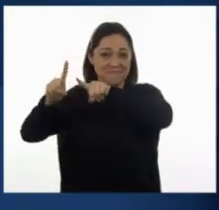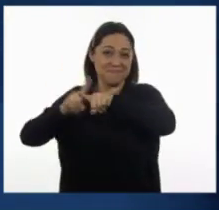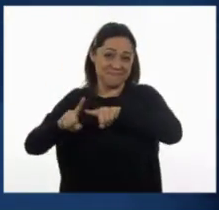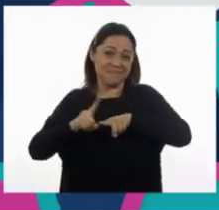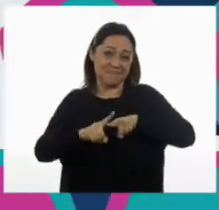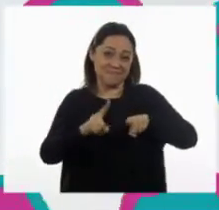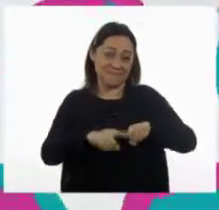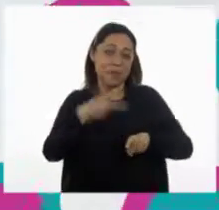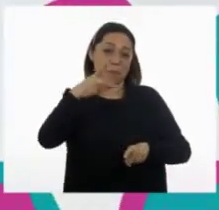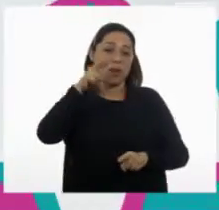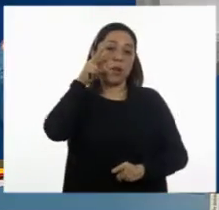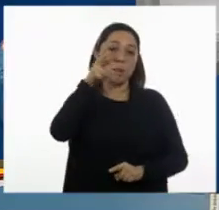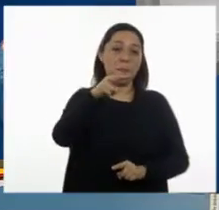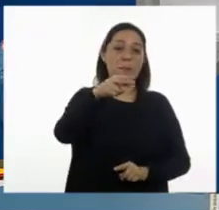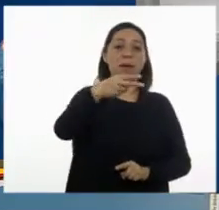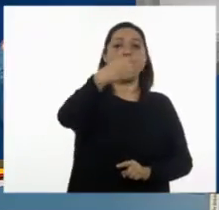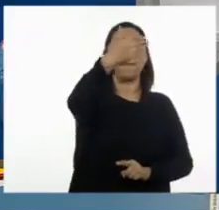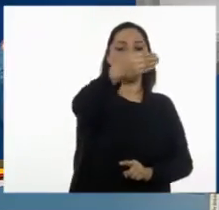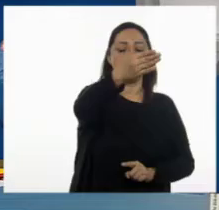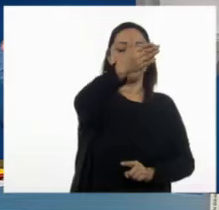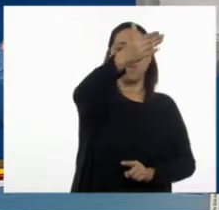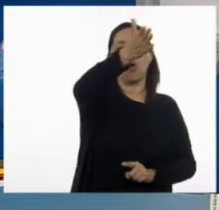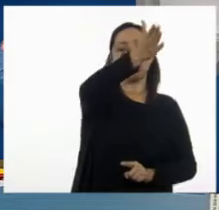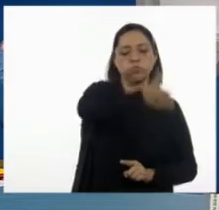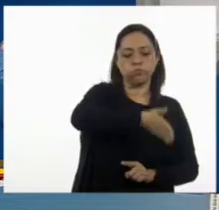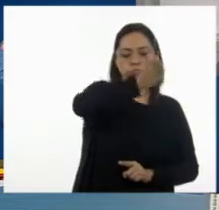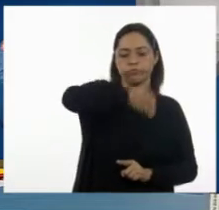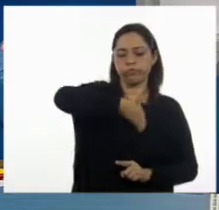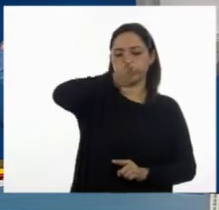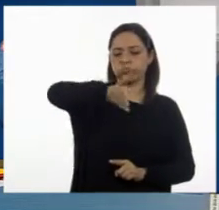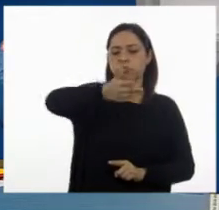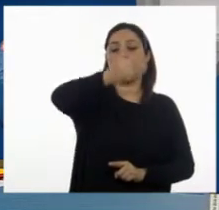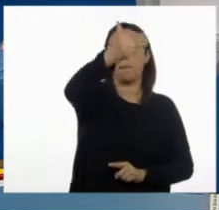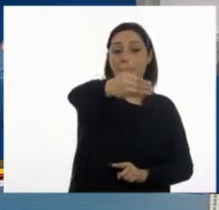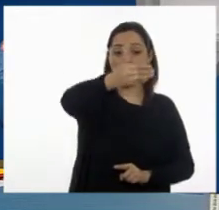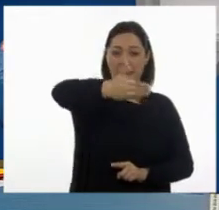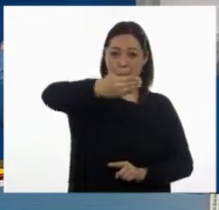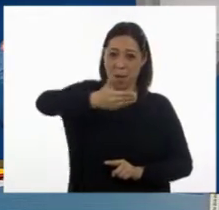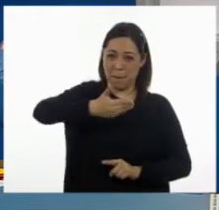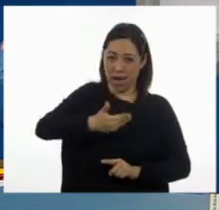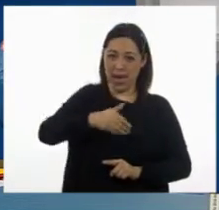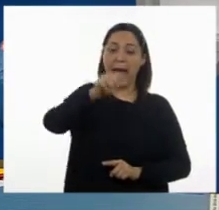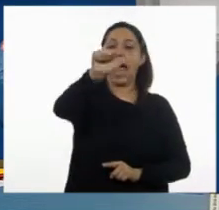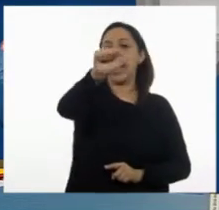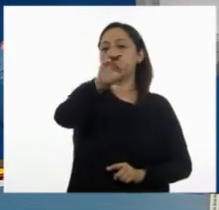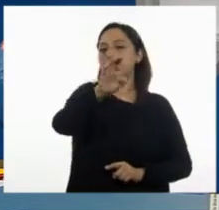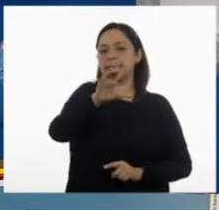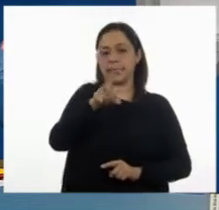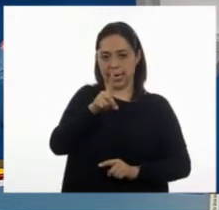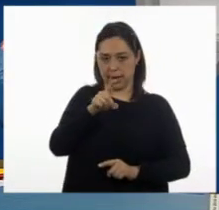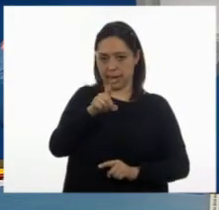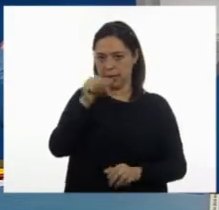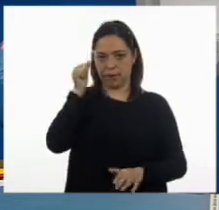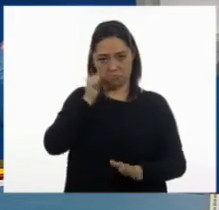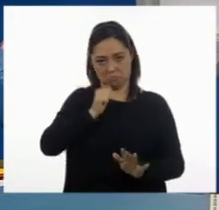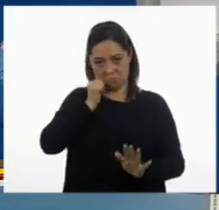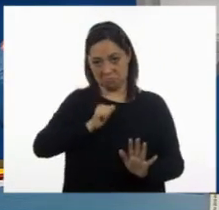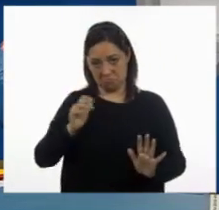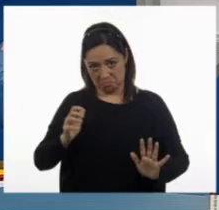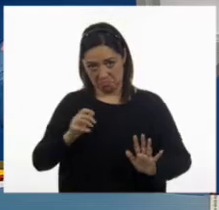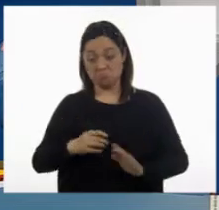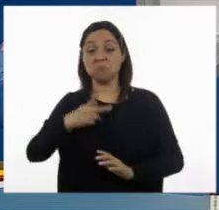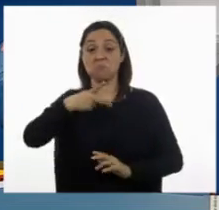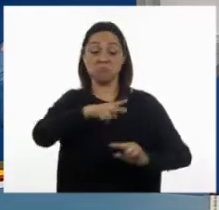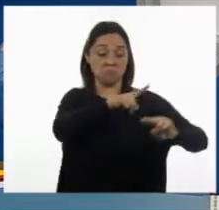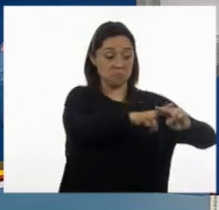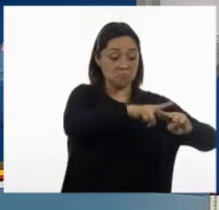filas las señalan con letras comenzando por la que está más cercana del escenario, eso que tú mencionaste. Pero tienes razón, el conteo de los asientos